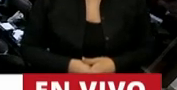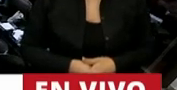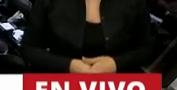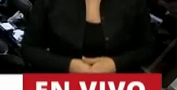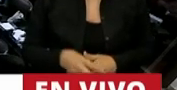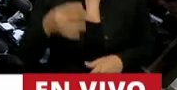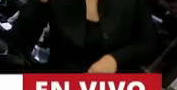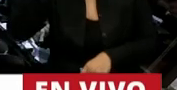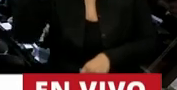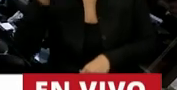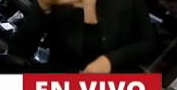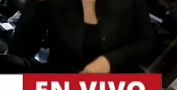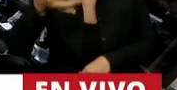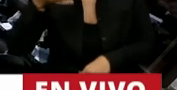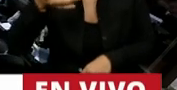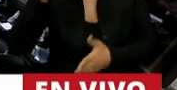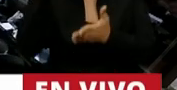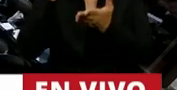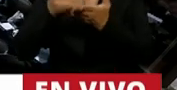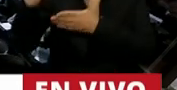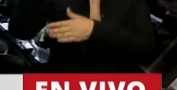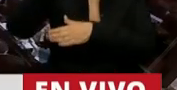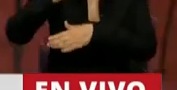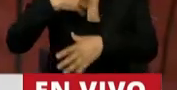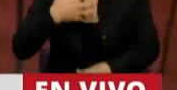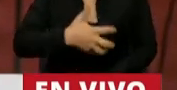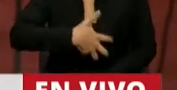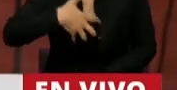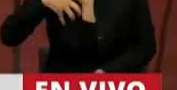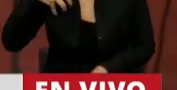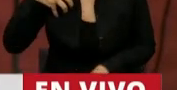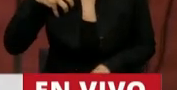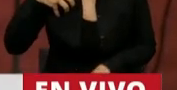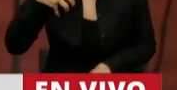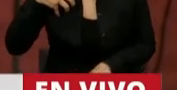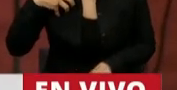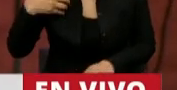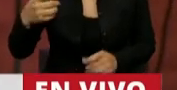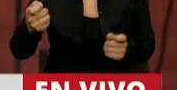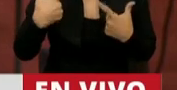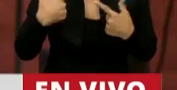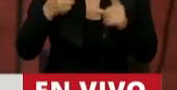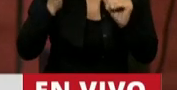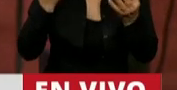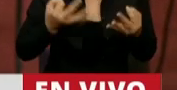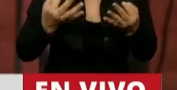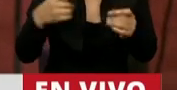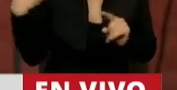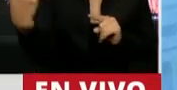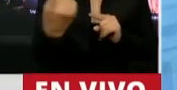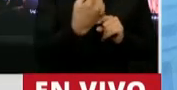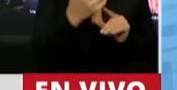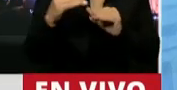especial repudio y expresar la indignación propia y seguramente de muchos argentinos